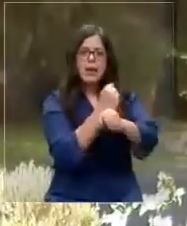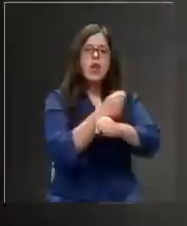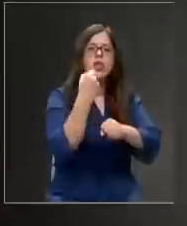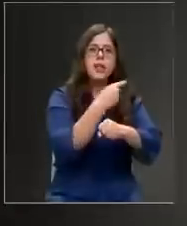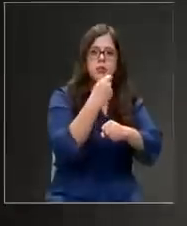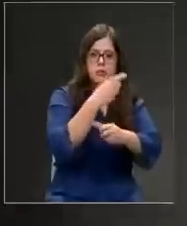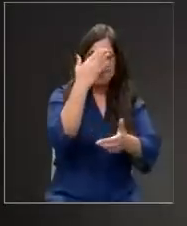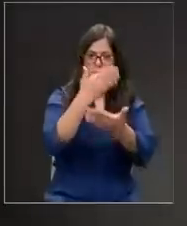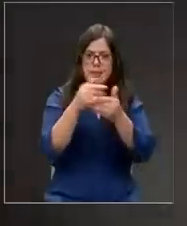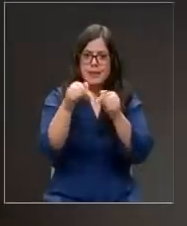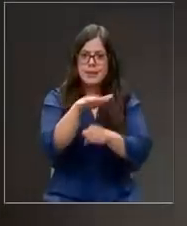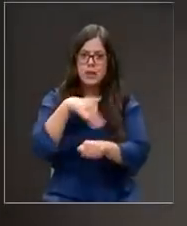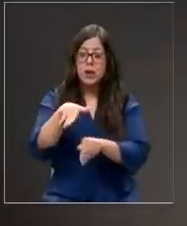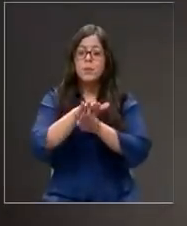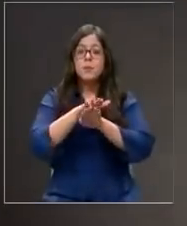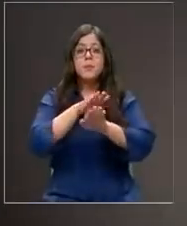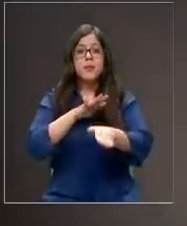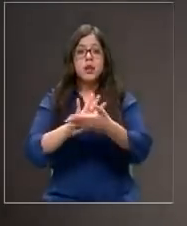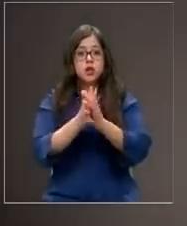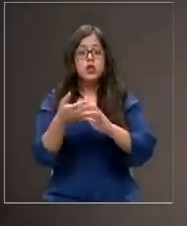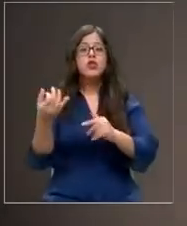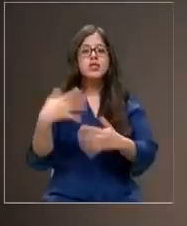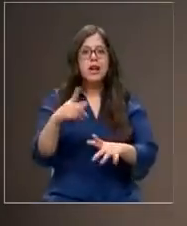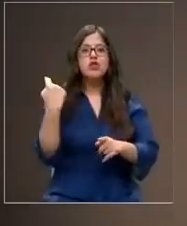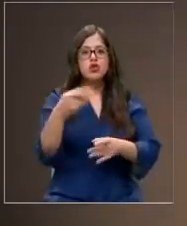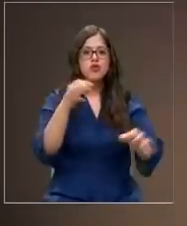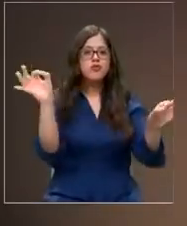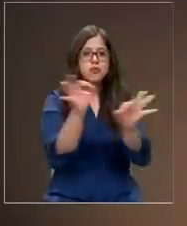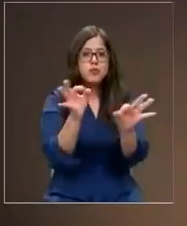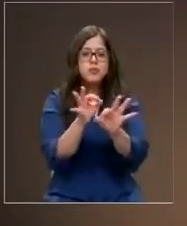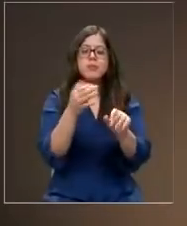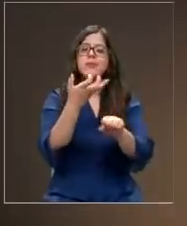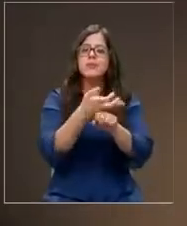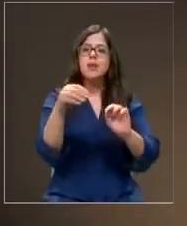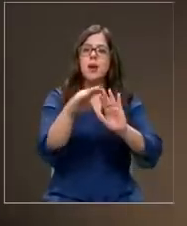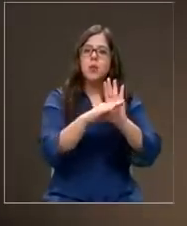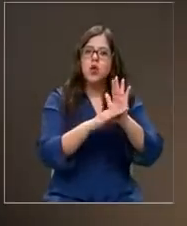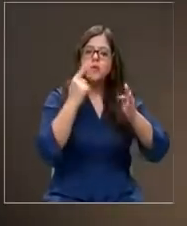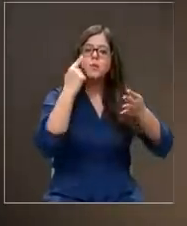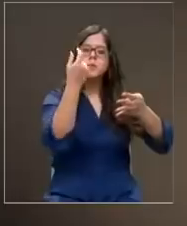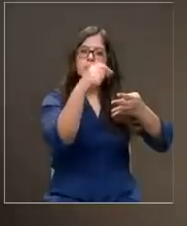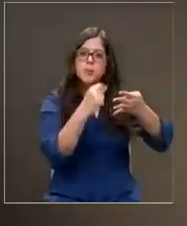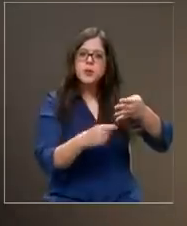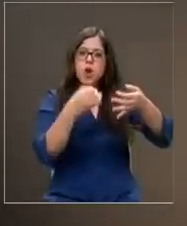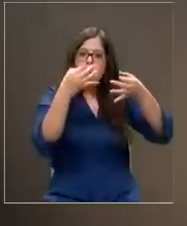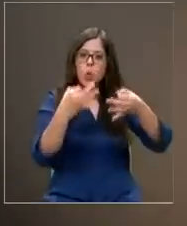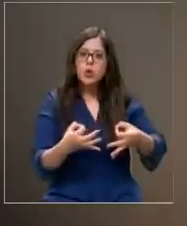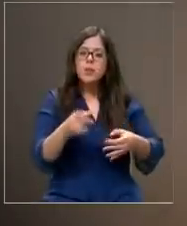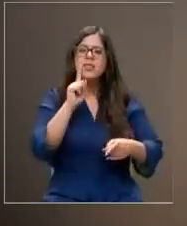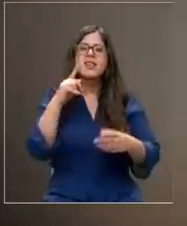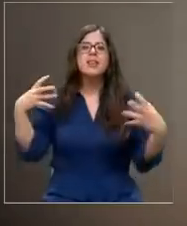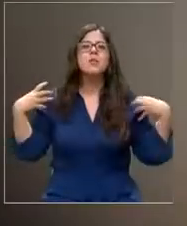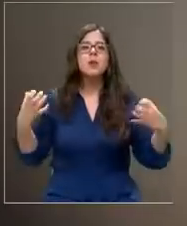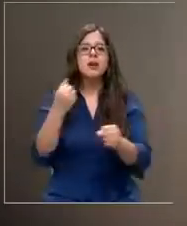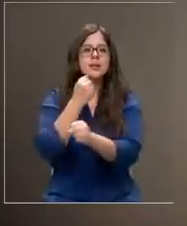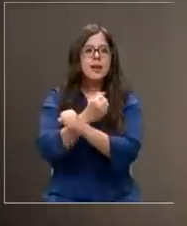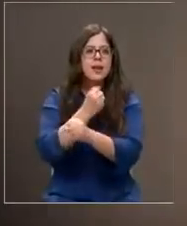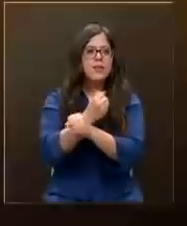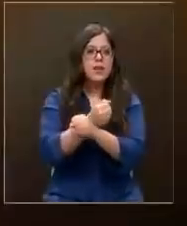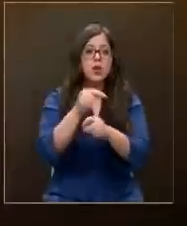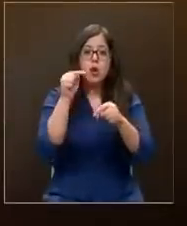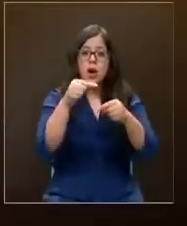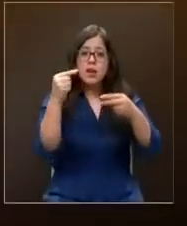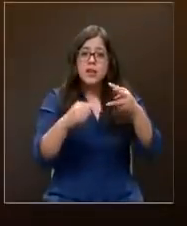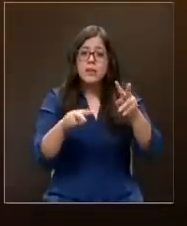situación. Para evitar todo esto, ya lo decíamos, existen protocolos y evaluaciones en el momento por parte de carabineros. Los